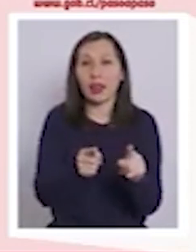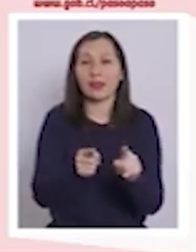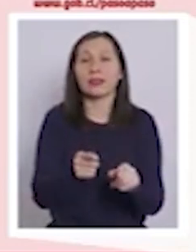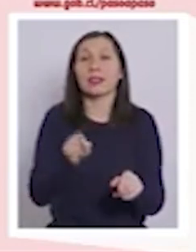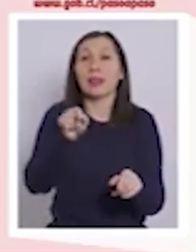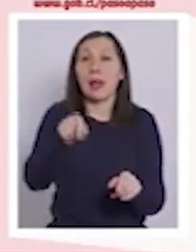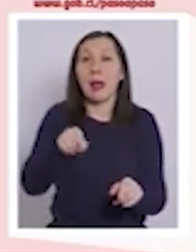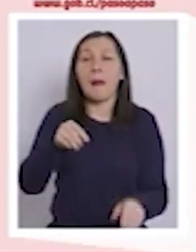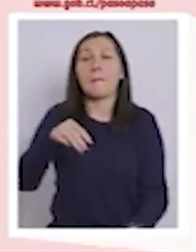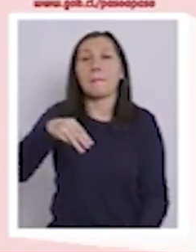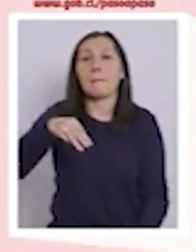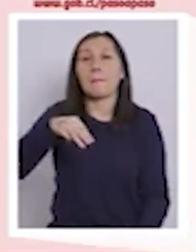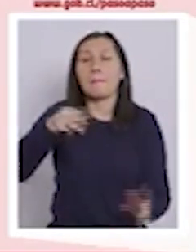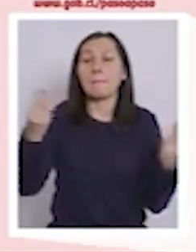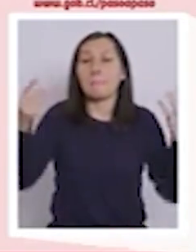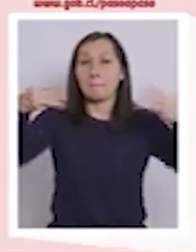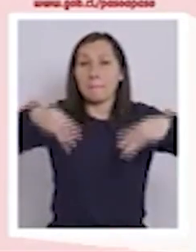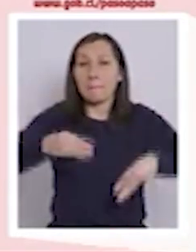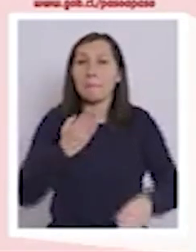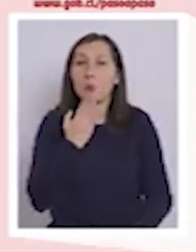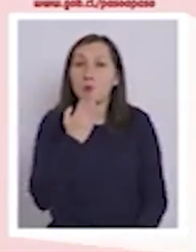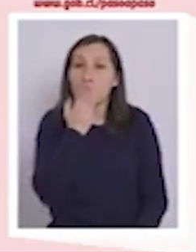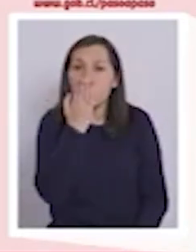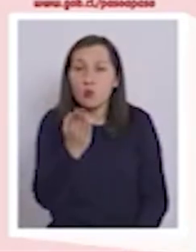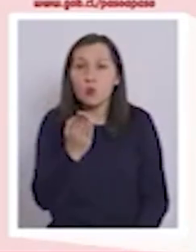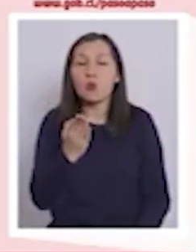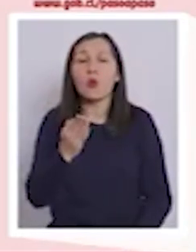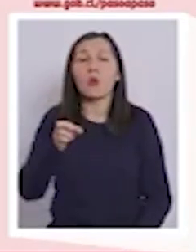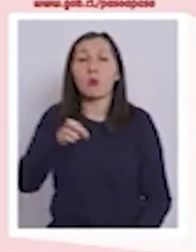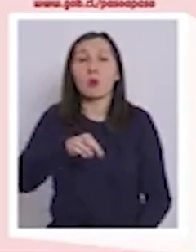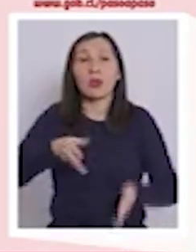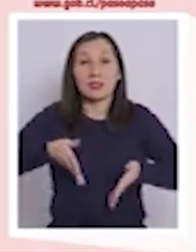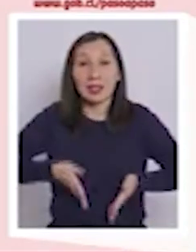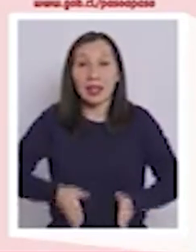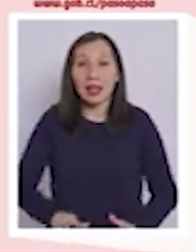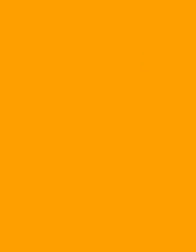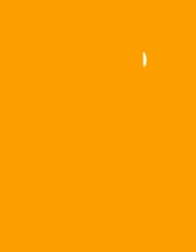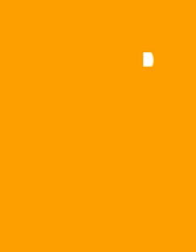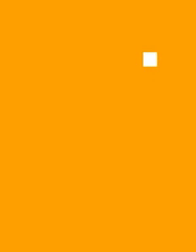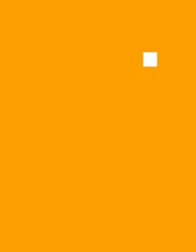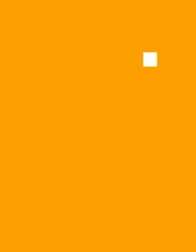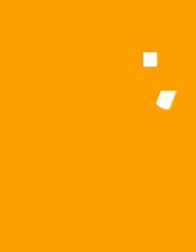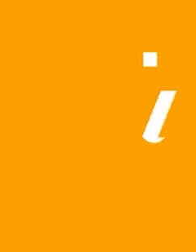región de Magallanes, Punta Arenas, Puerto Natales y Porvenir.